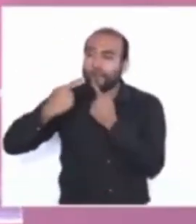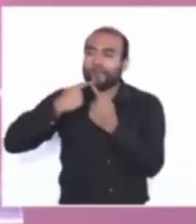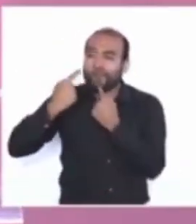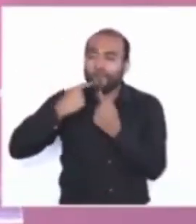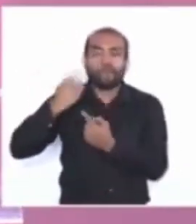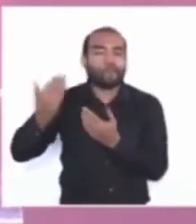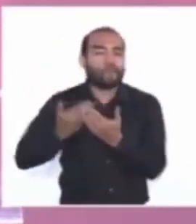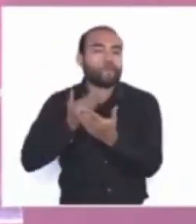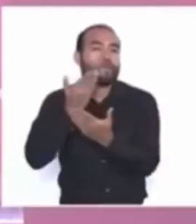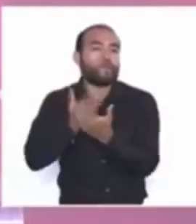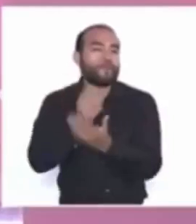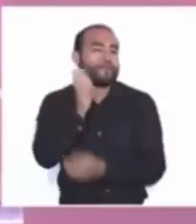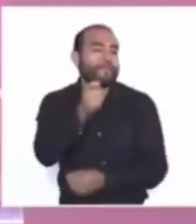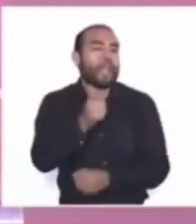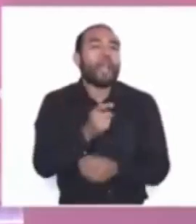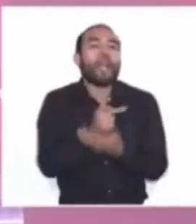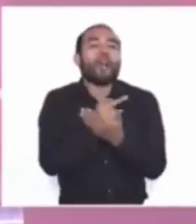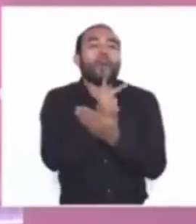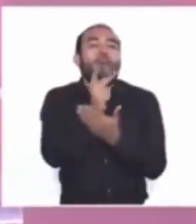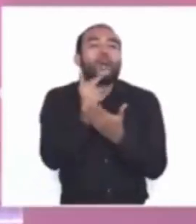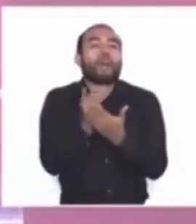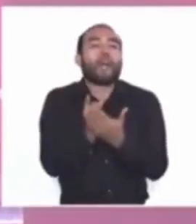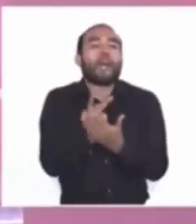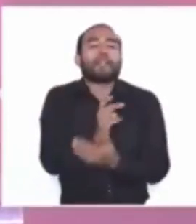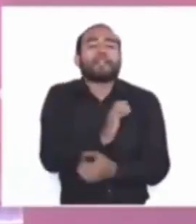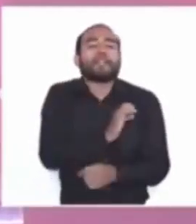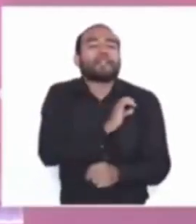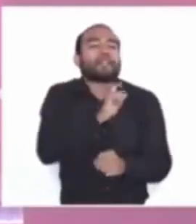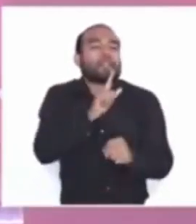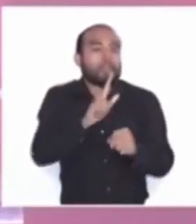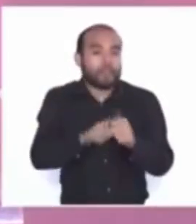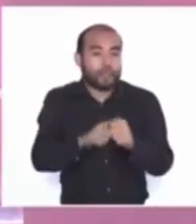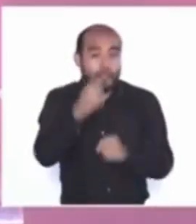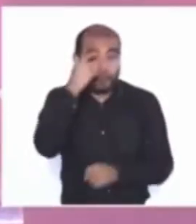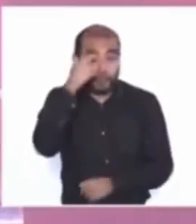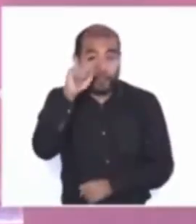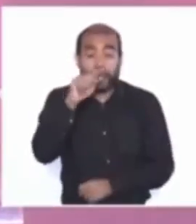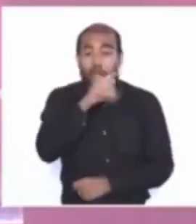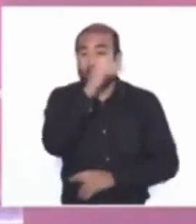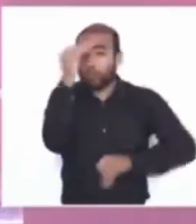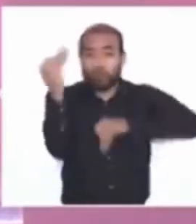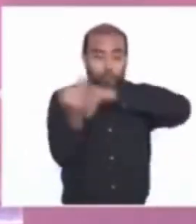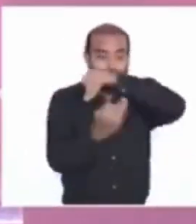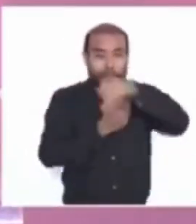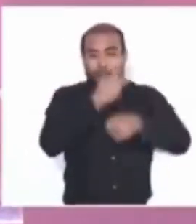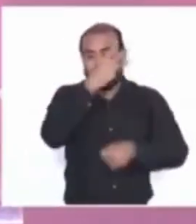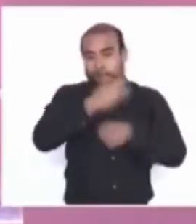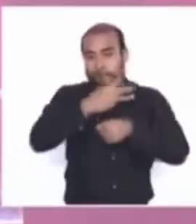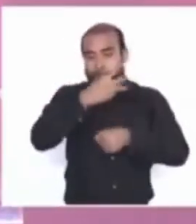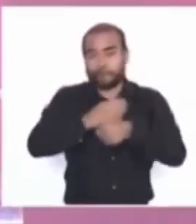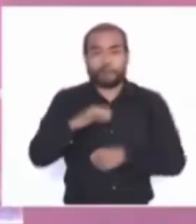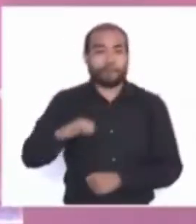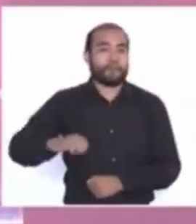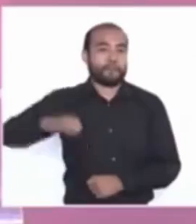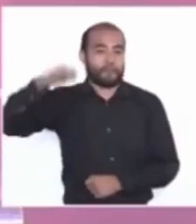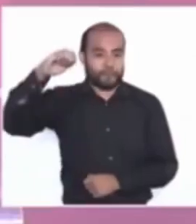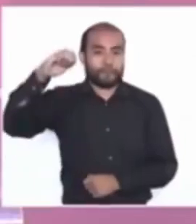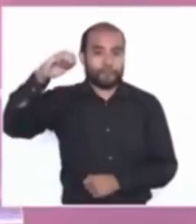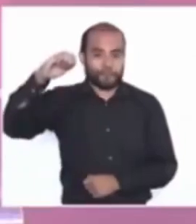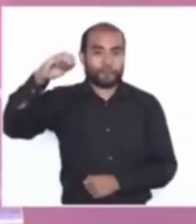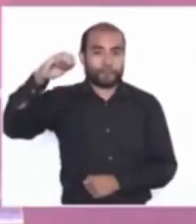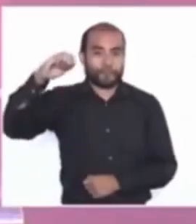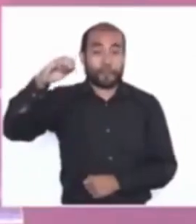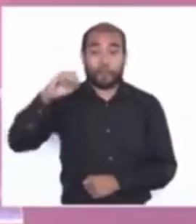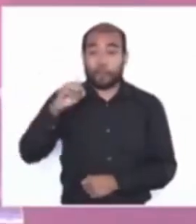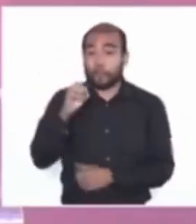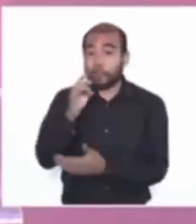Es un programa especial para todas las adultas y adultos mayores. No solamente es